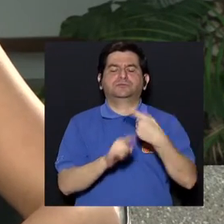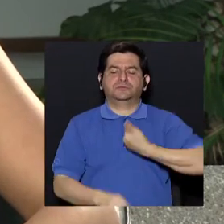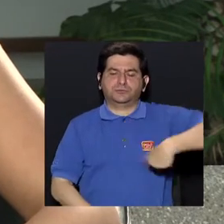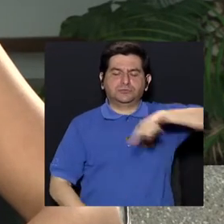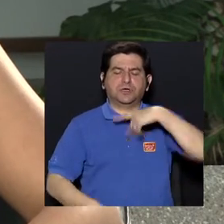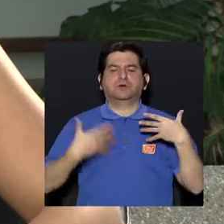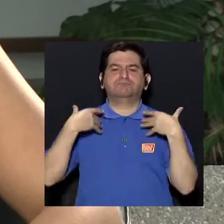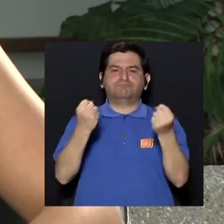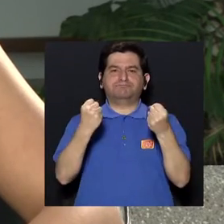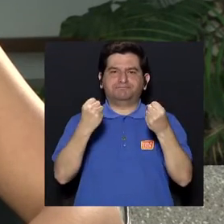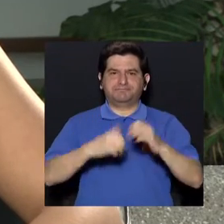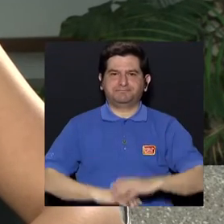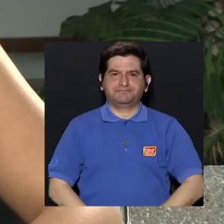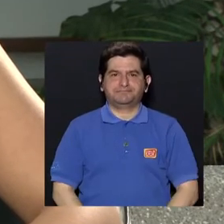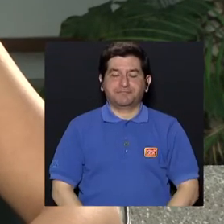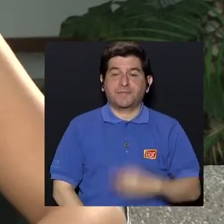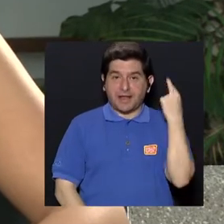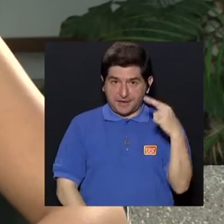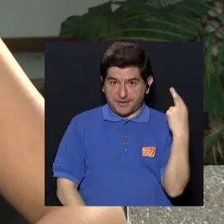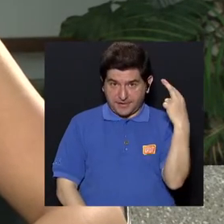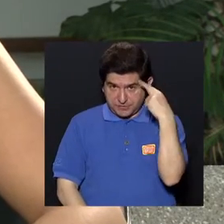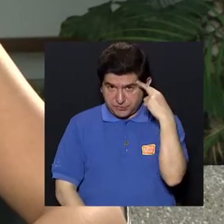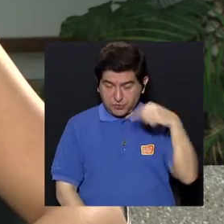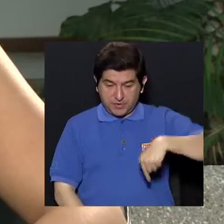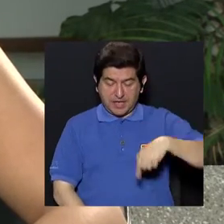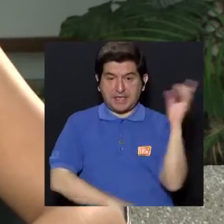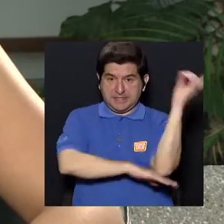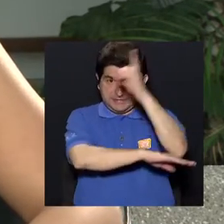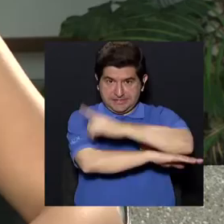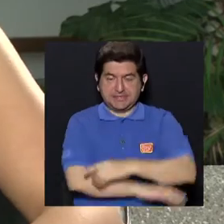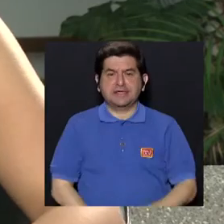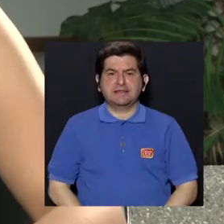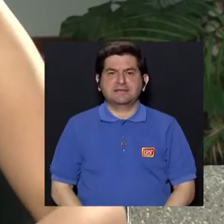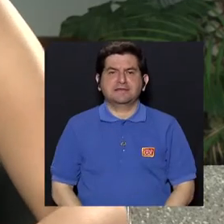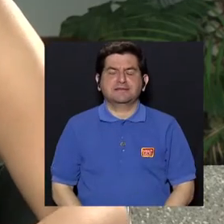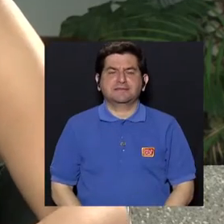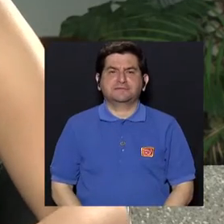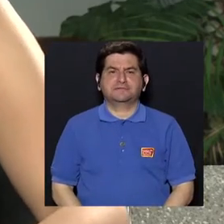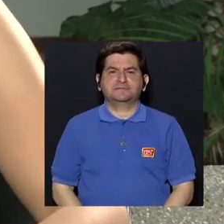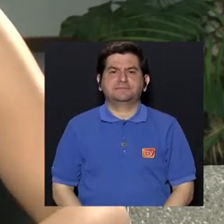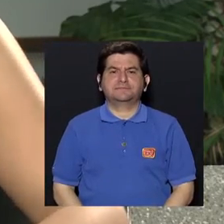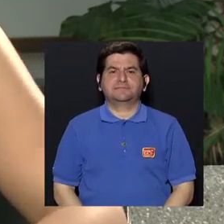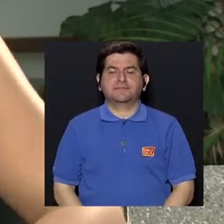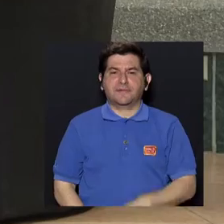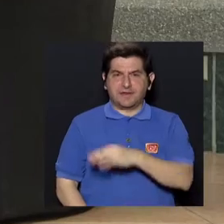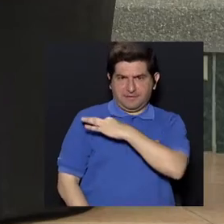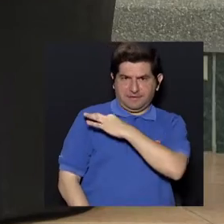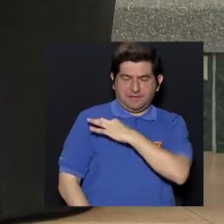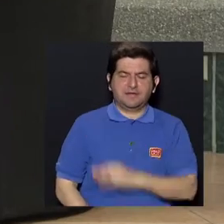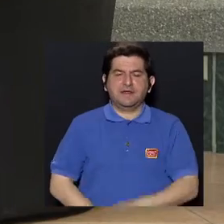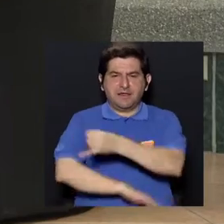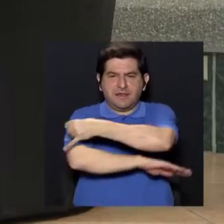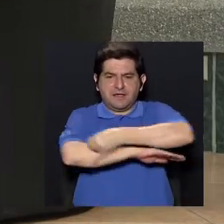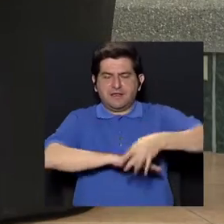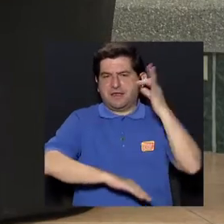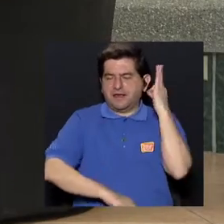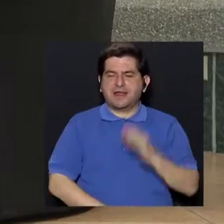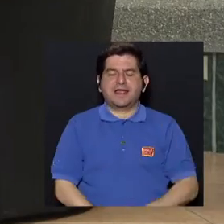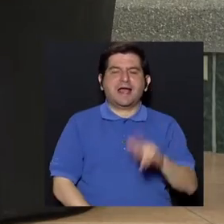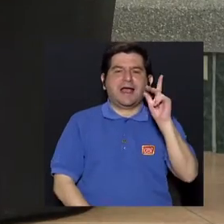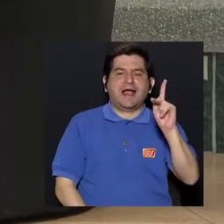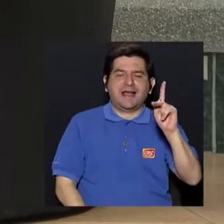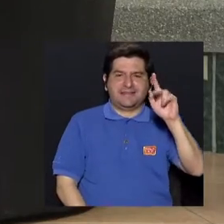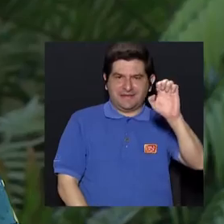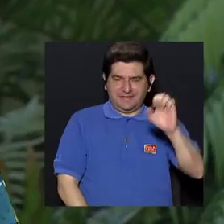sobre nuestra salud. Y para eso, el día de hoy nos encontramos con la ingeniera Katia Elizondo.